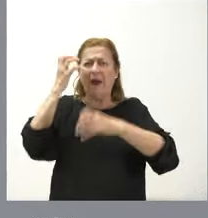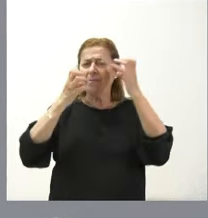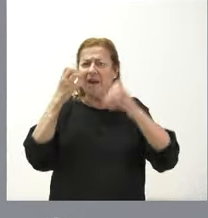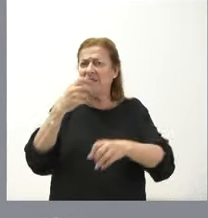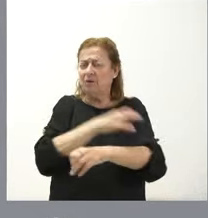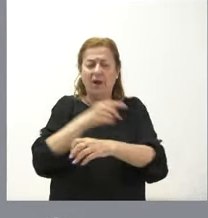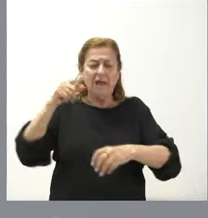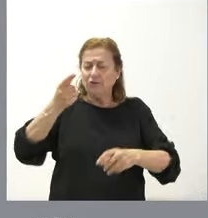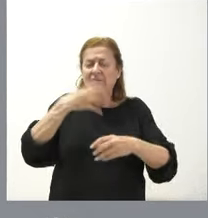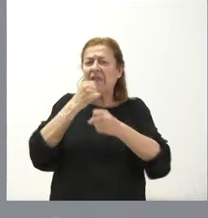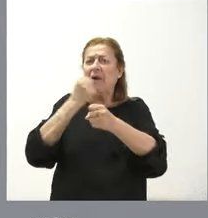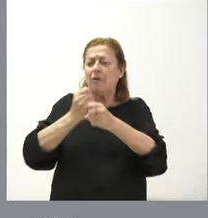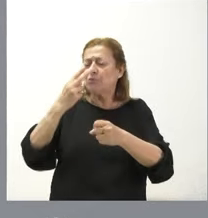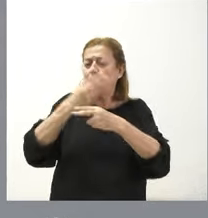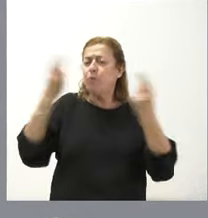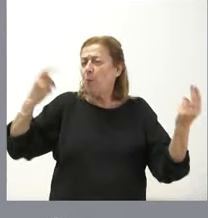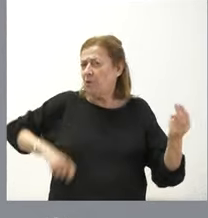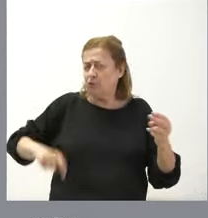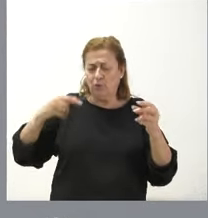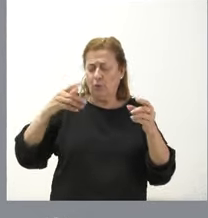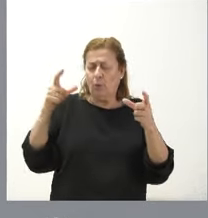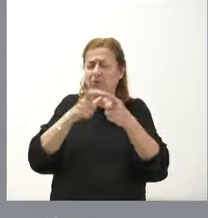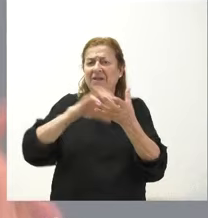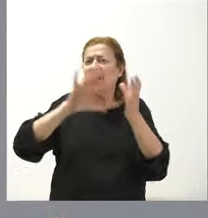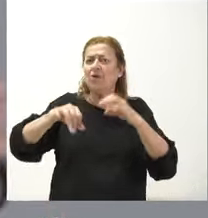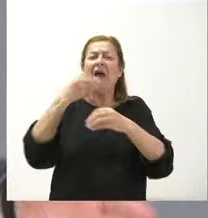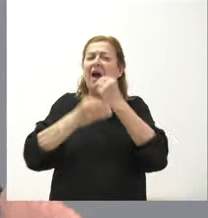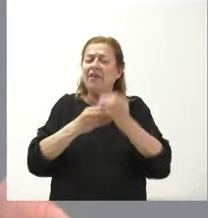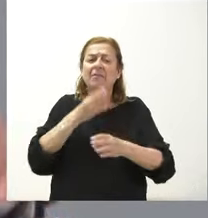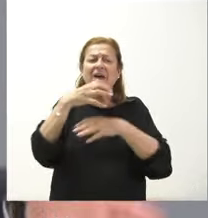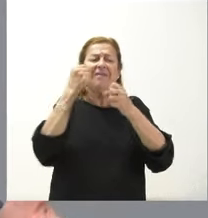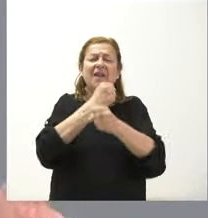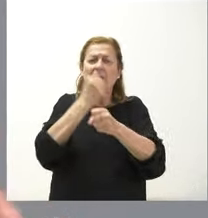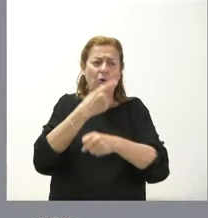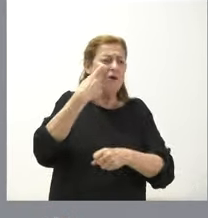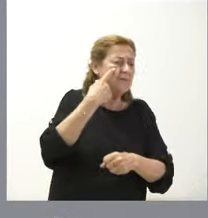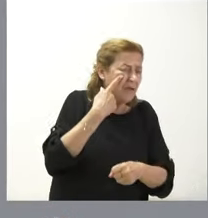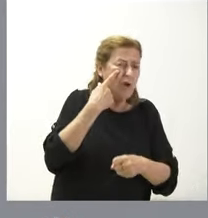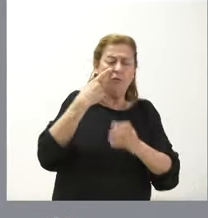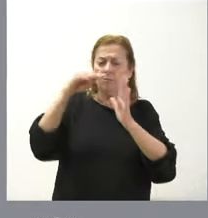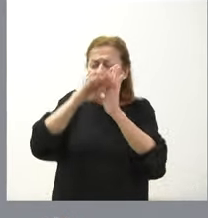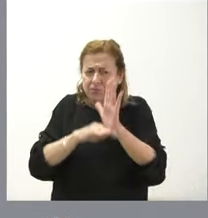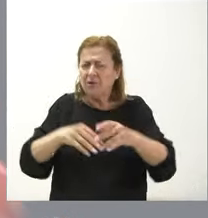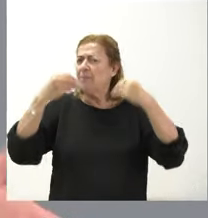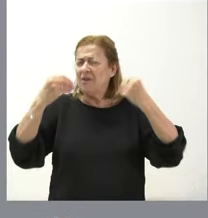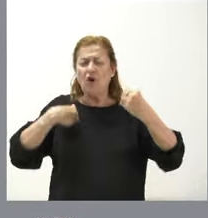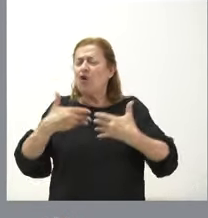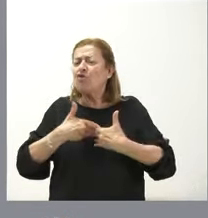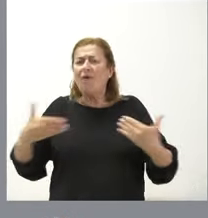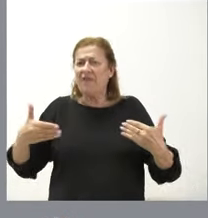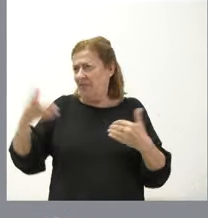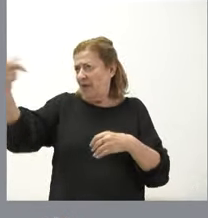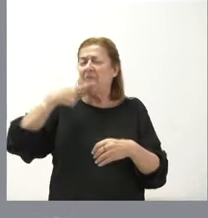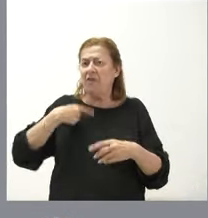públicos de la Junta de Castilla y León, realizan una labor de inspección y de control que está arreglada, que es muy rigulosa, tenemos plena confianza en la veracidad